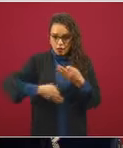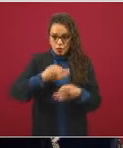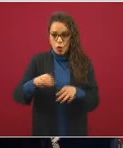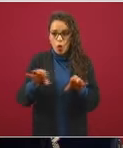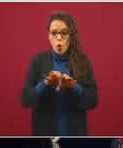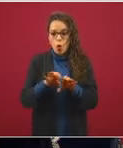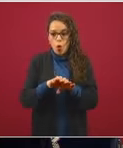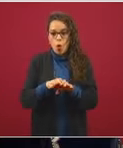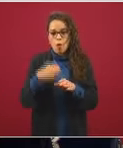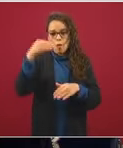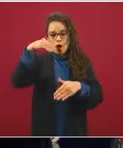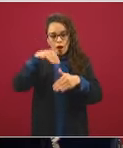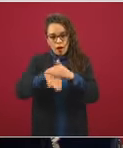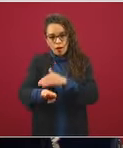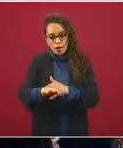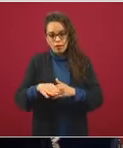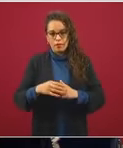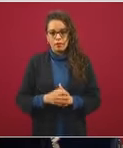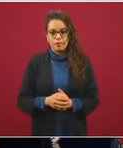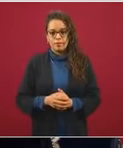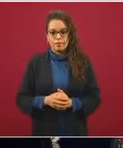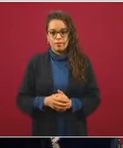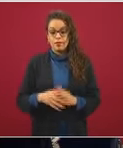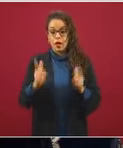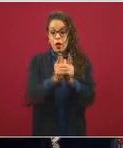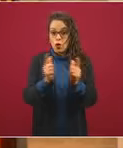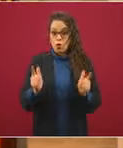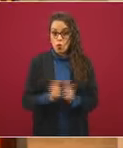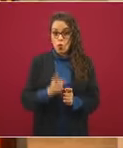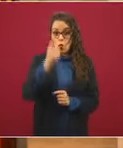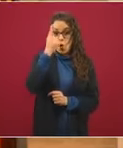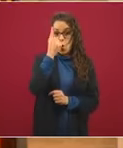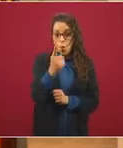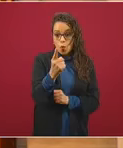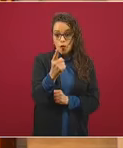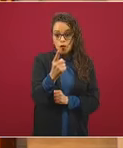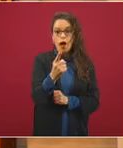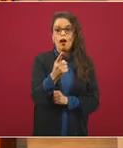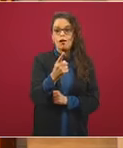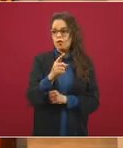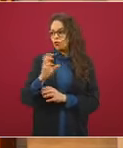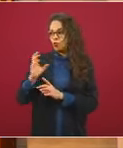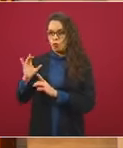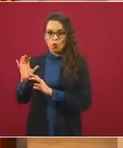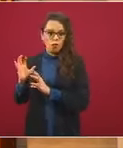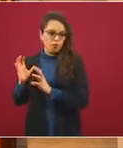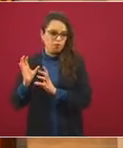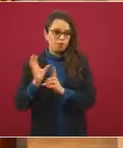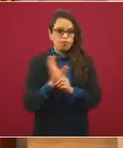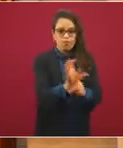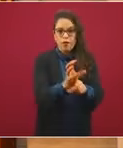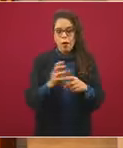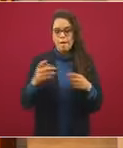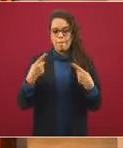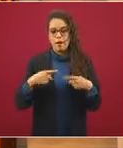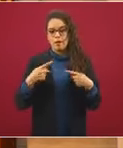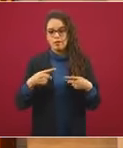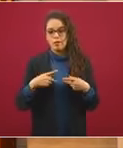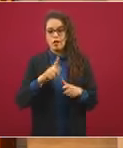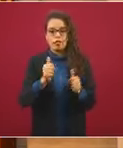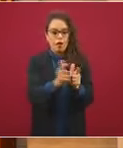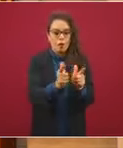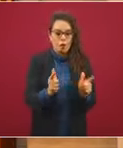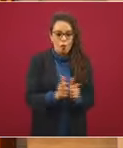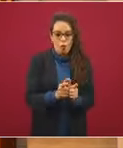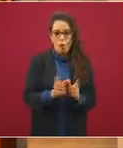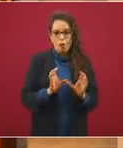Recuerden ustedes como uno, cuando dicen el grupo uno, el abordaje del grupo uno y ahí vamos todos y nos juntamos y hacemos grupitos. Entonces,